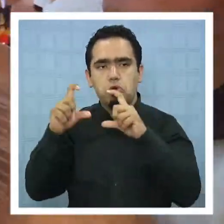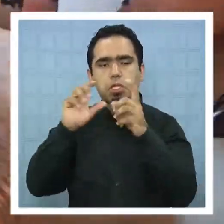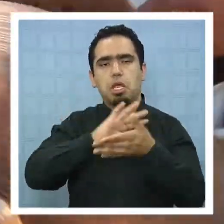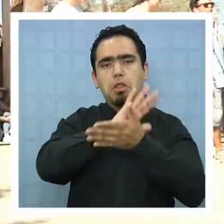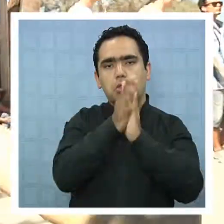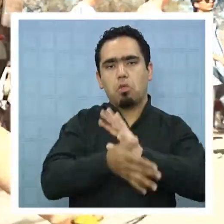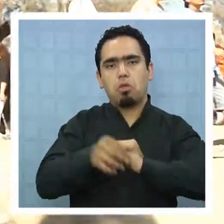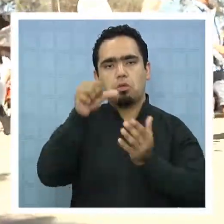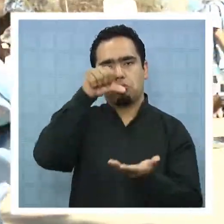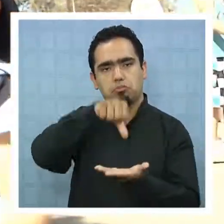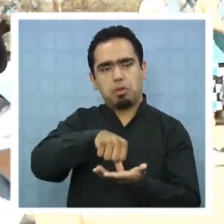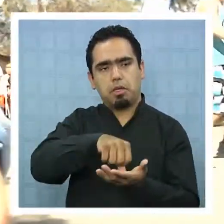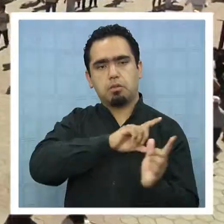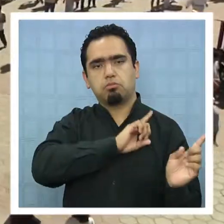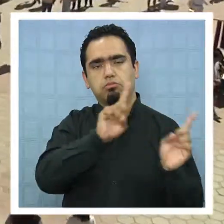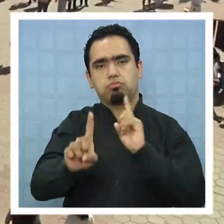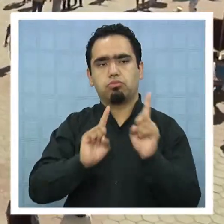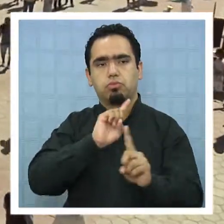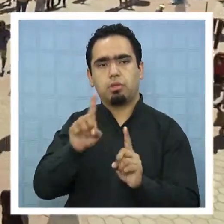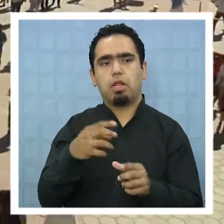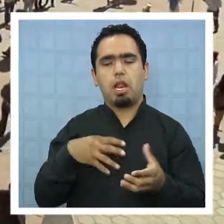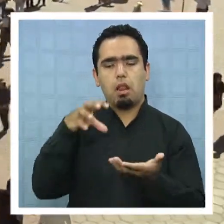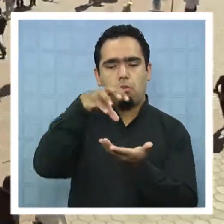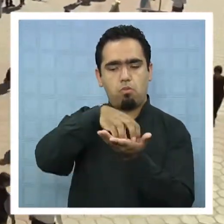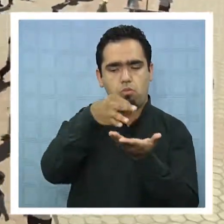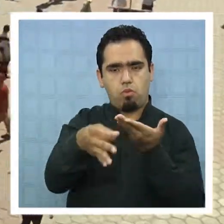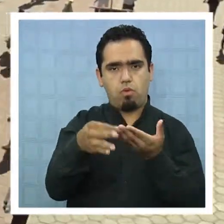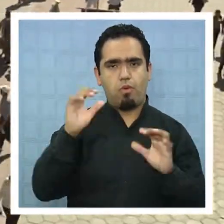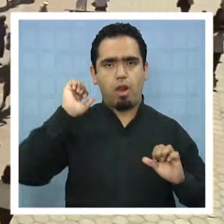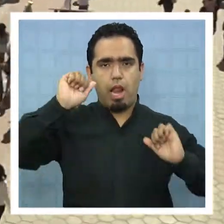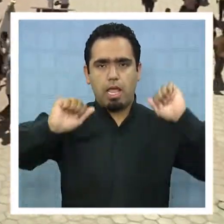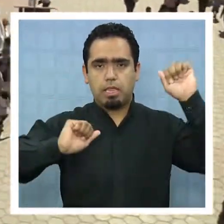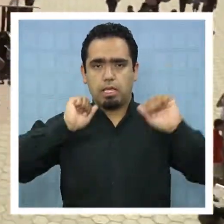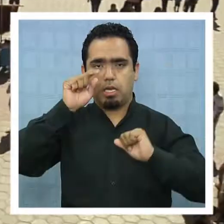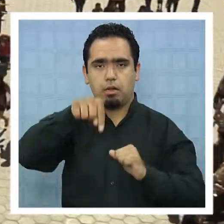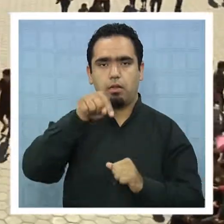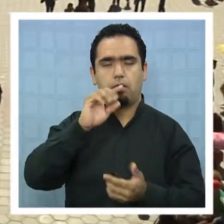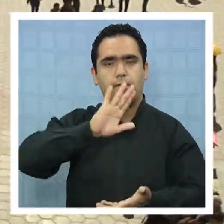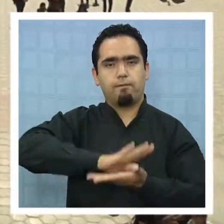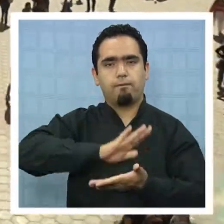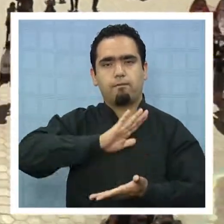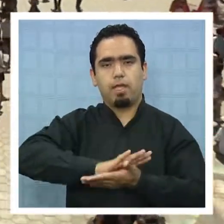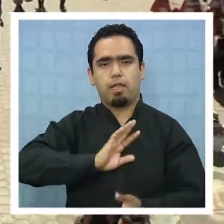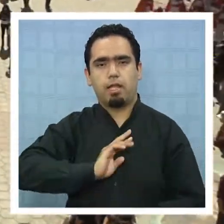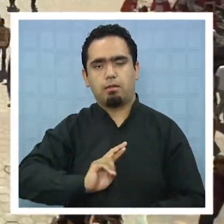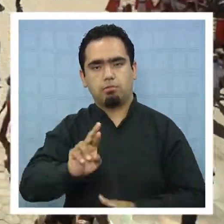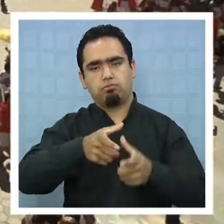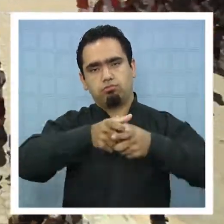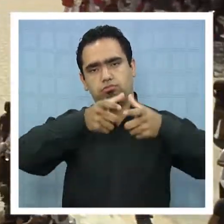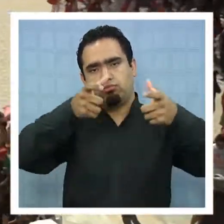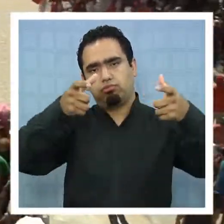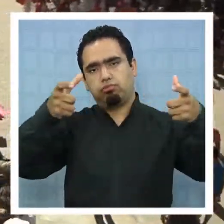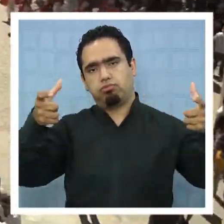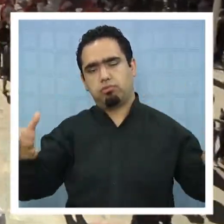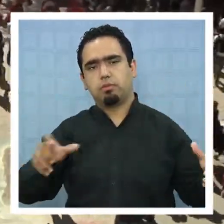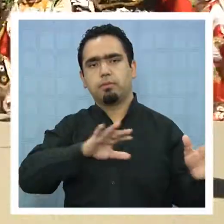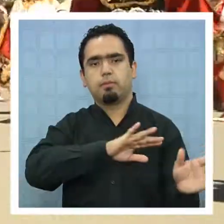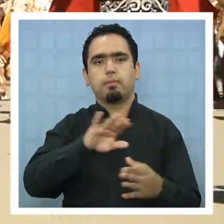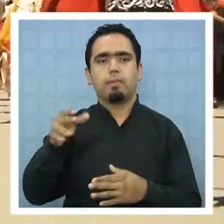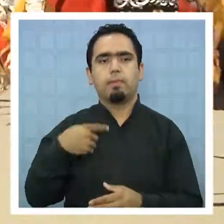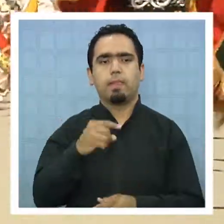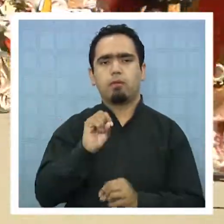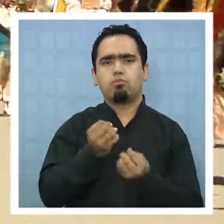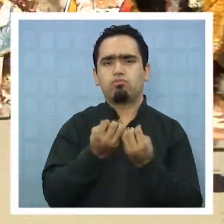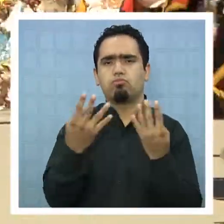y del extranjero, convierten a la tirana en una de las más grandes fiestas religiosas del país. Un peregrinar